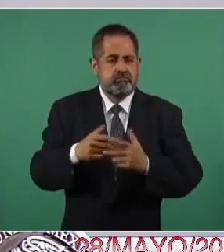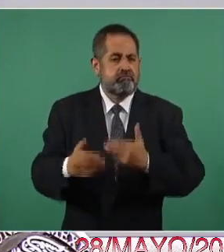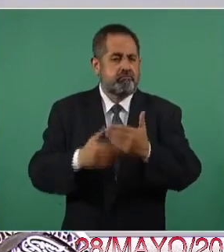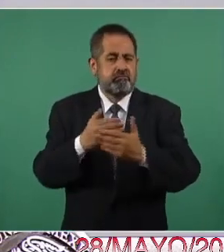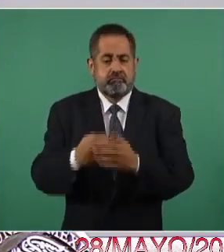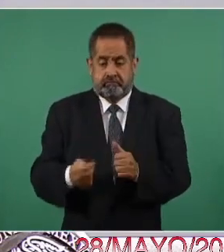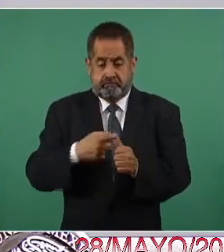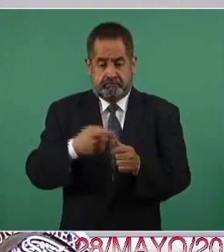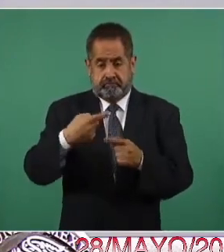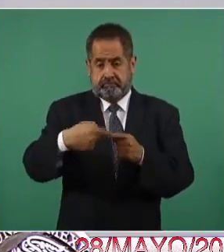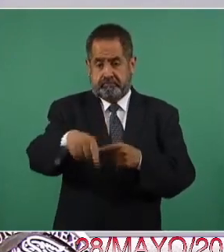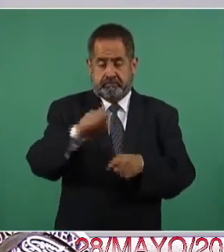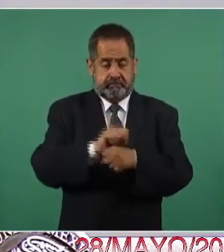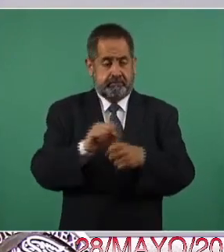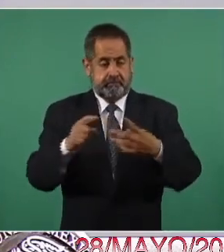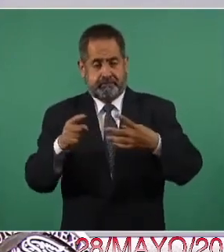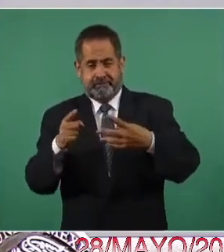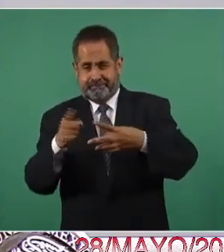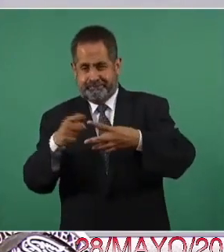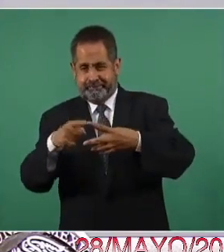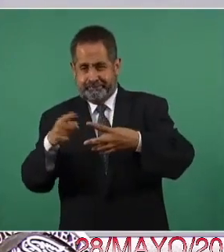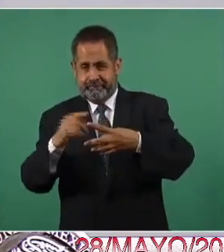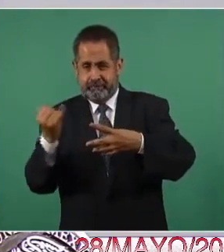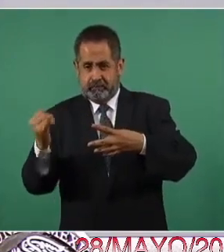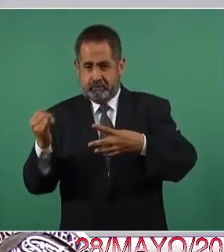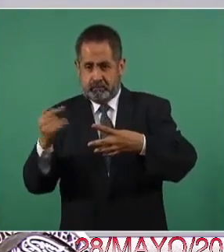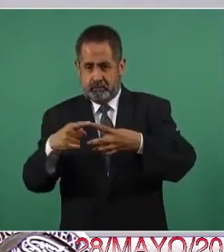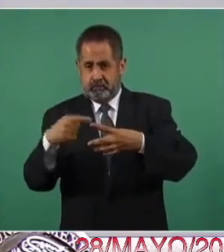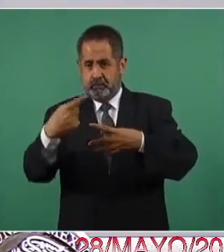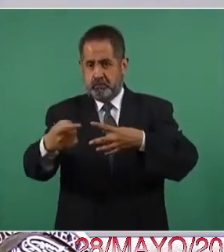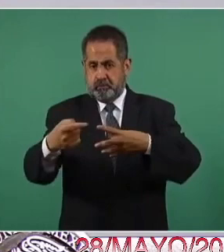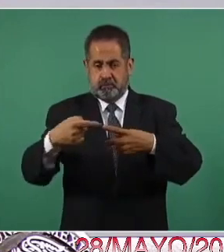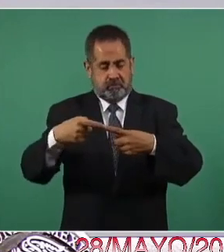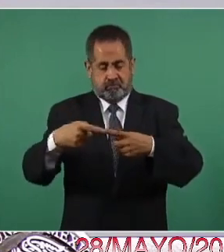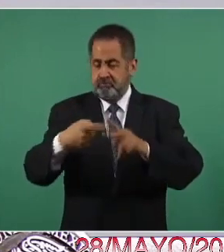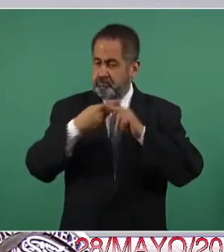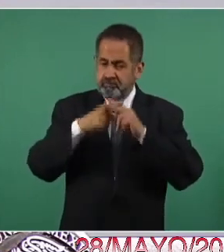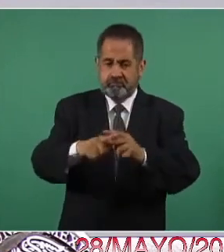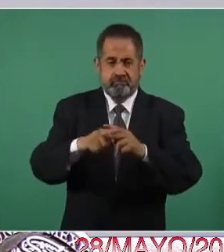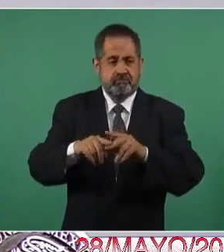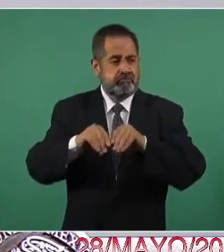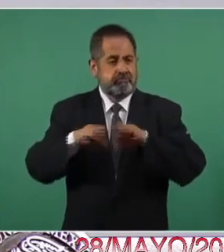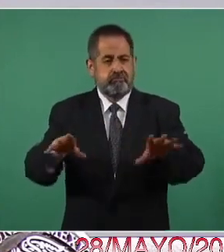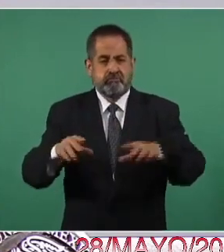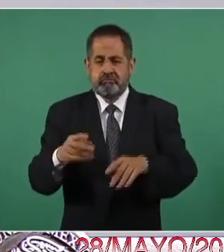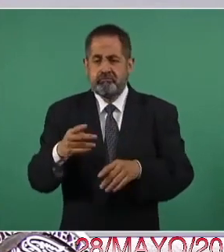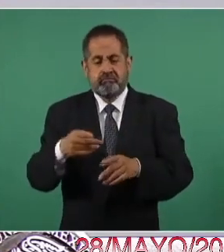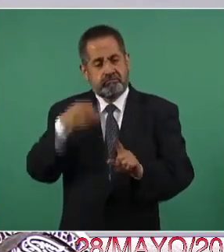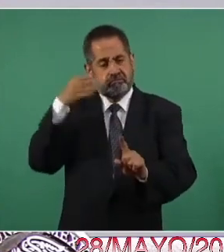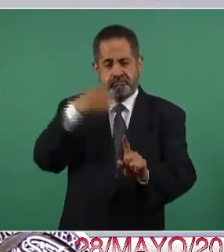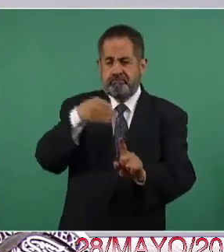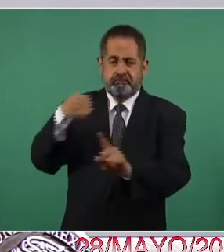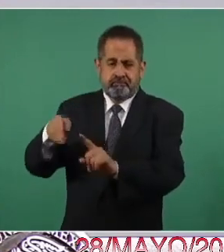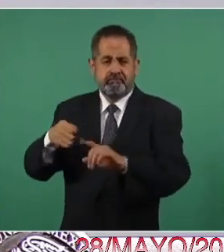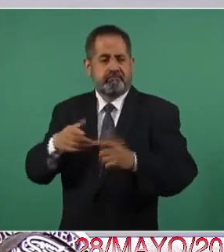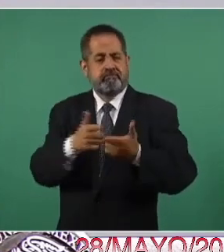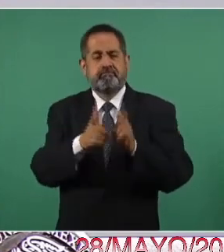primera semana de junio, en la próxima semana, de manera concurrente con los dos grupos prioritarios que estamos